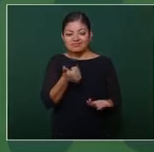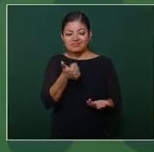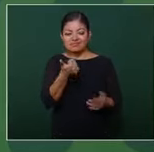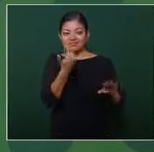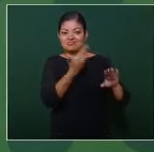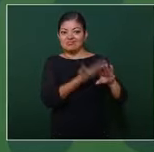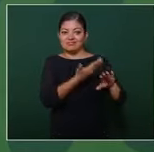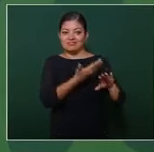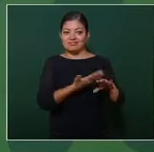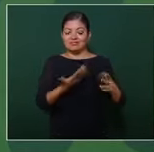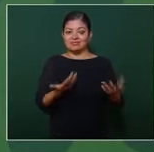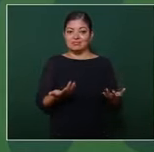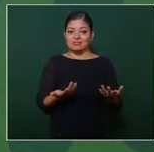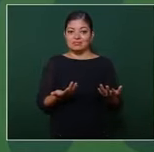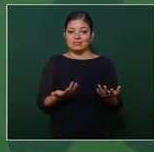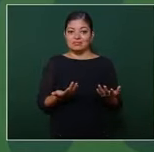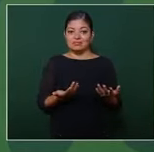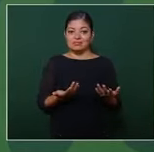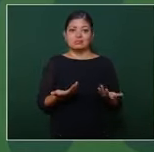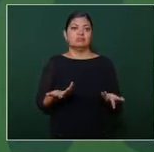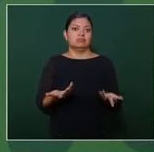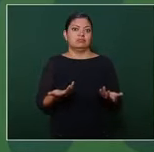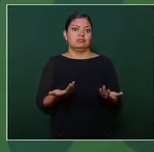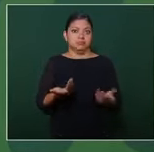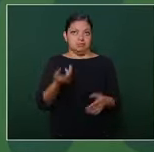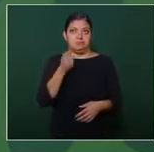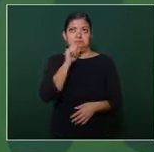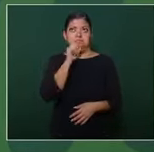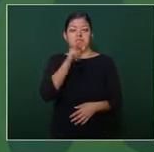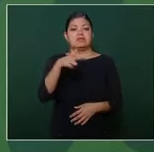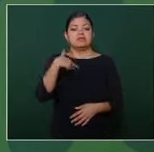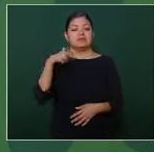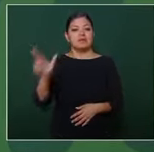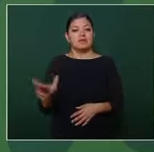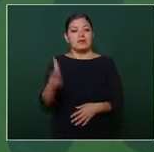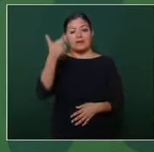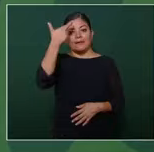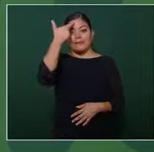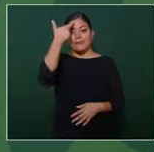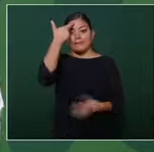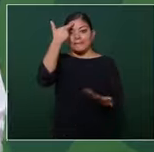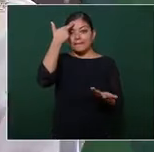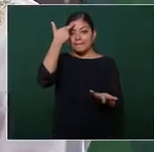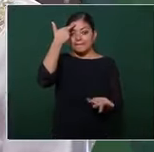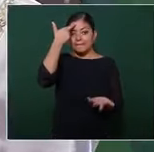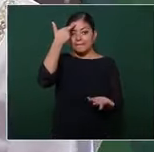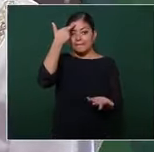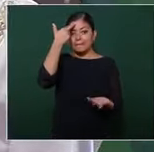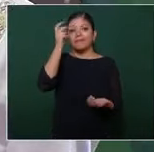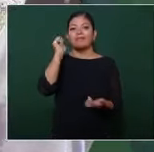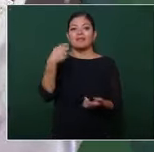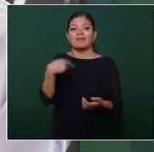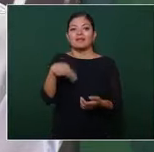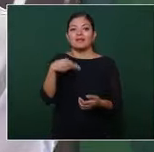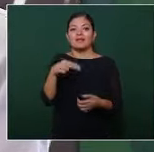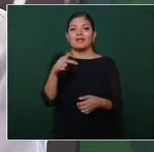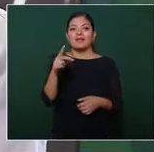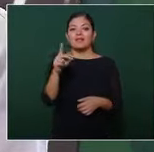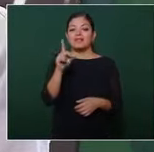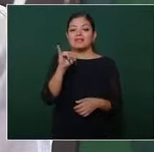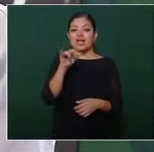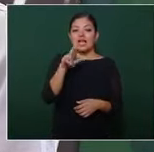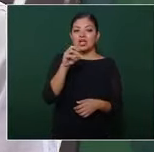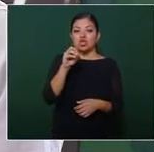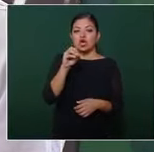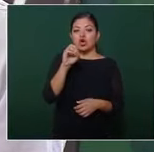y pues como no acordarnos del diario del hogar de Filomeno Mata